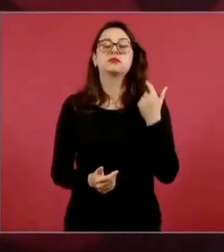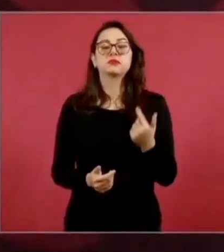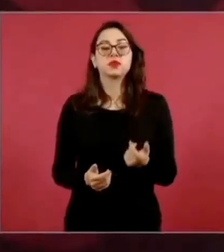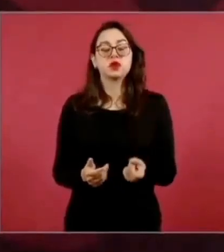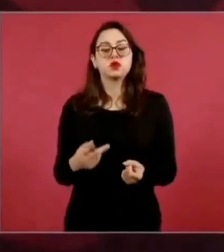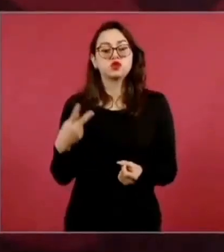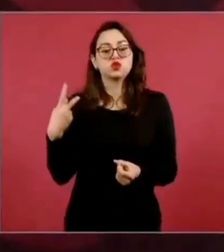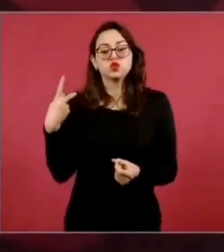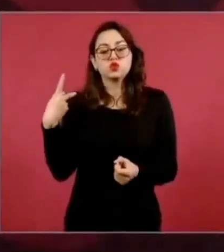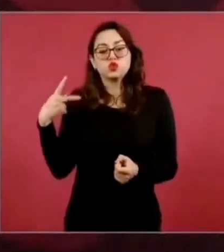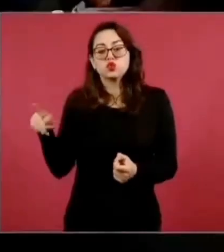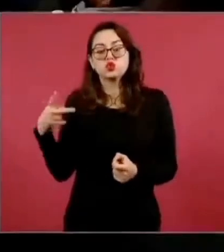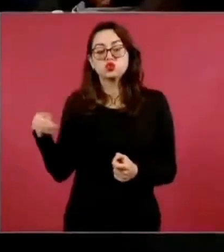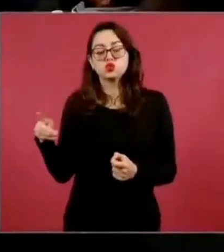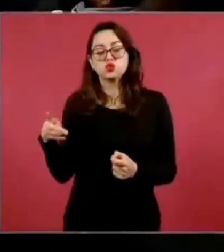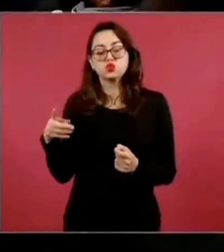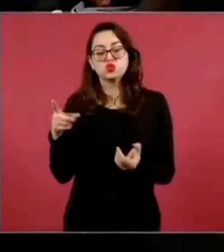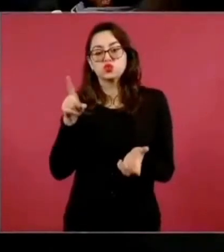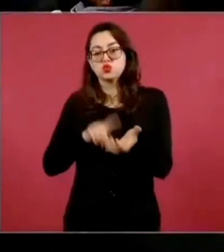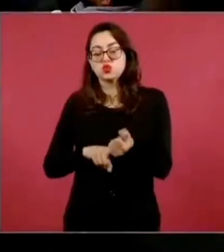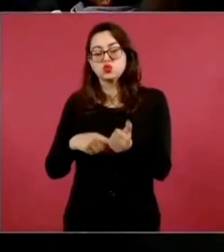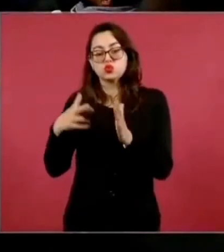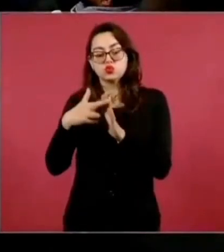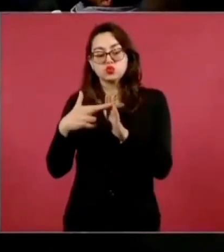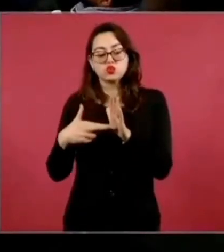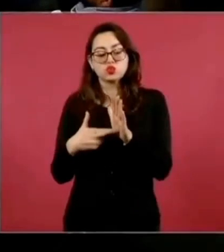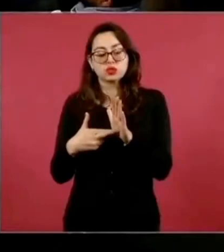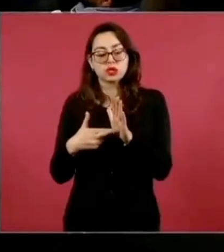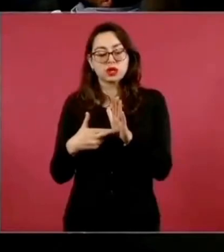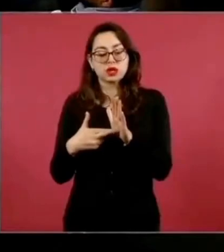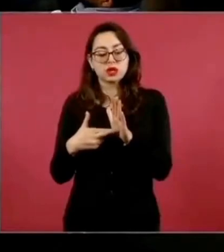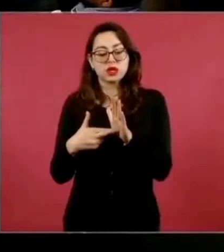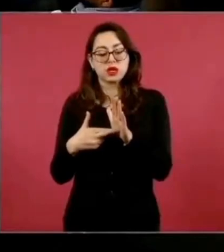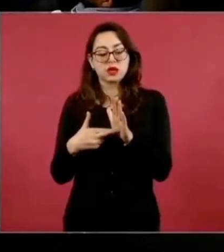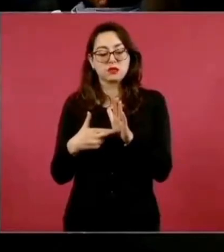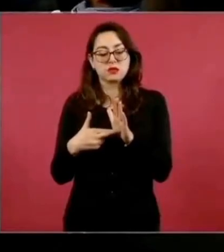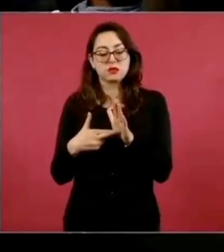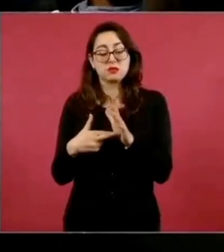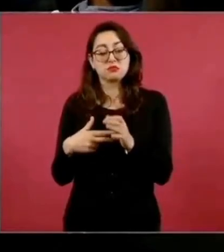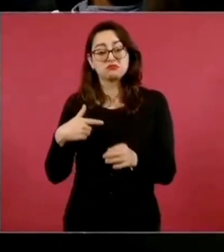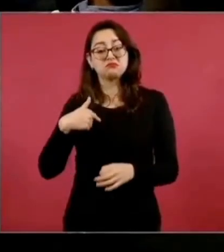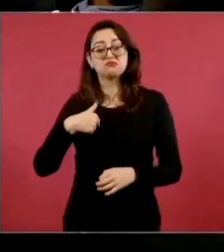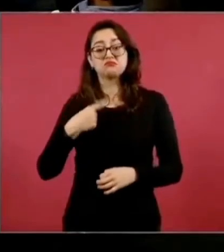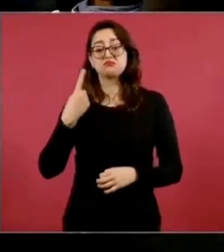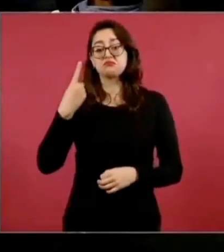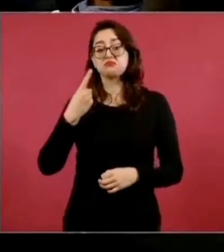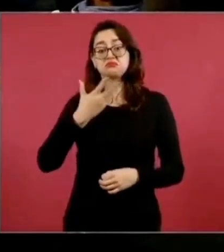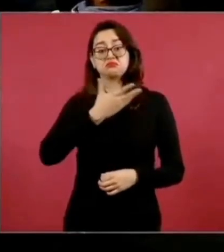o a una norma que como él es el presidente